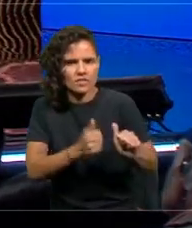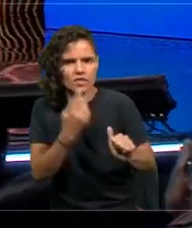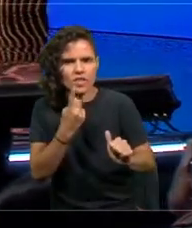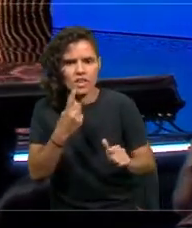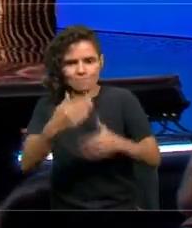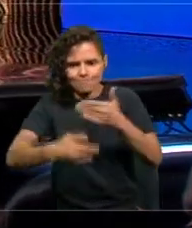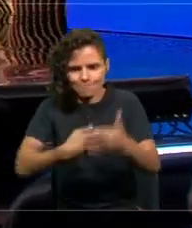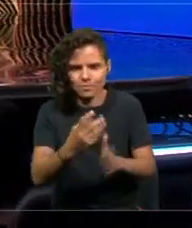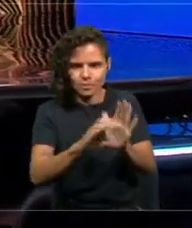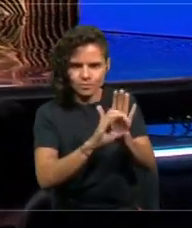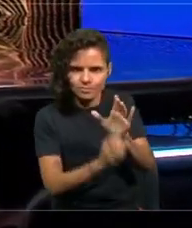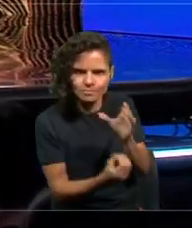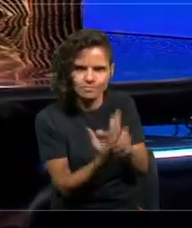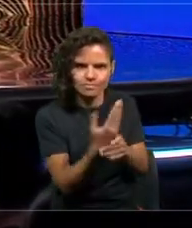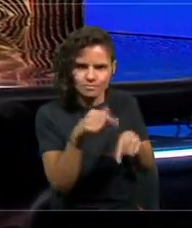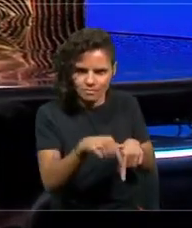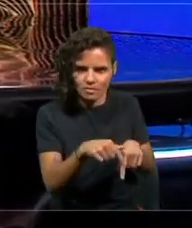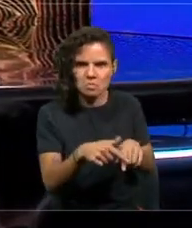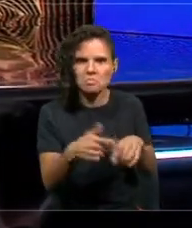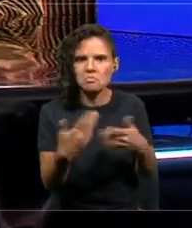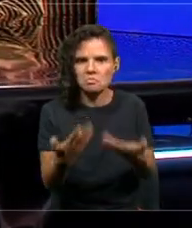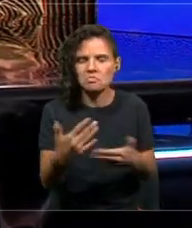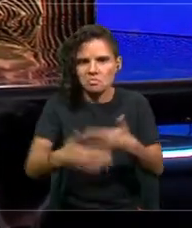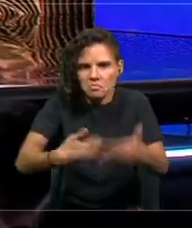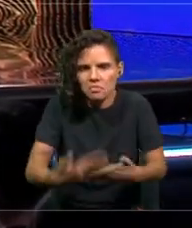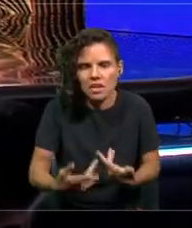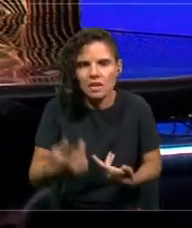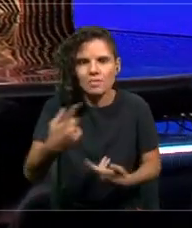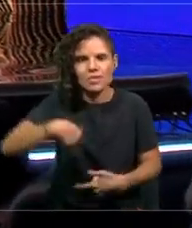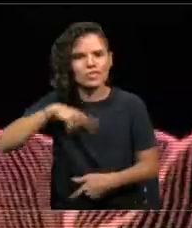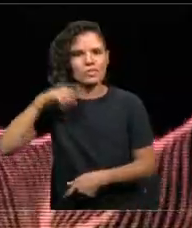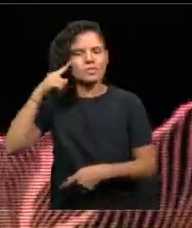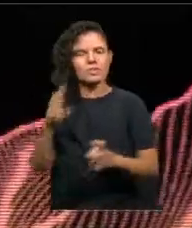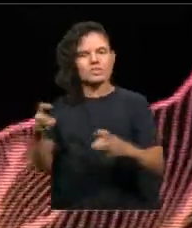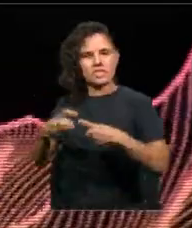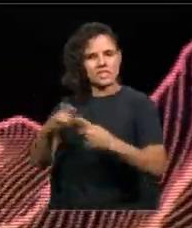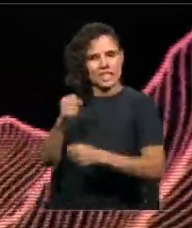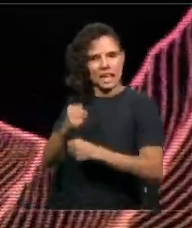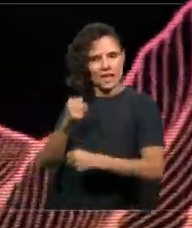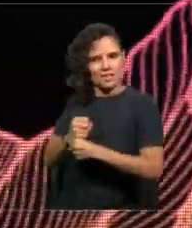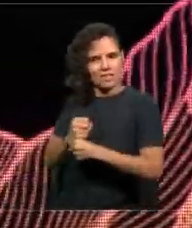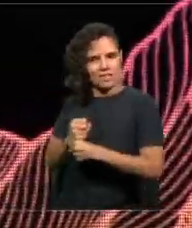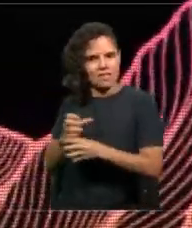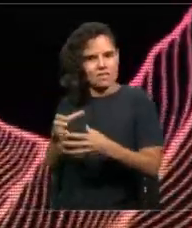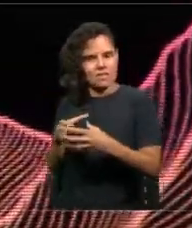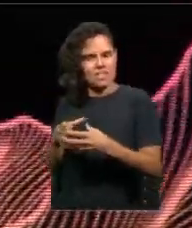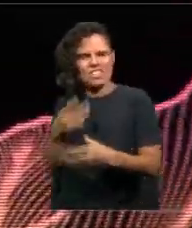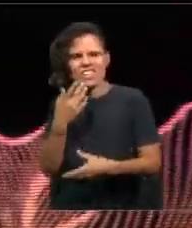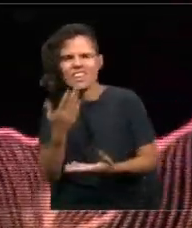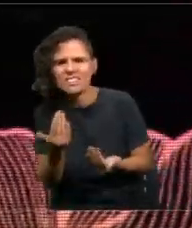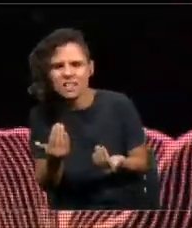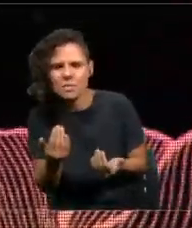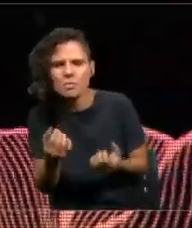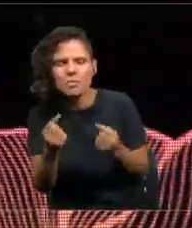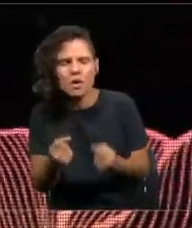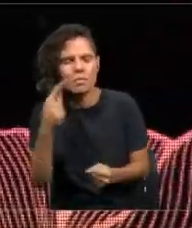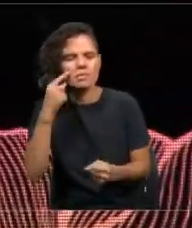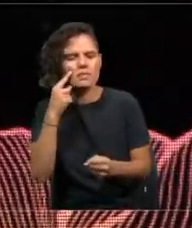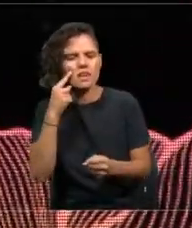constituyente mediante. Pero donde nosotros hemos dicho desde el mundo sindical, quizás hay que ser un paso